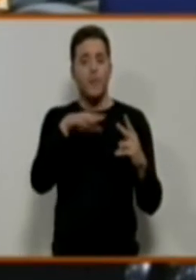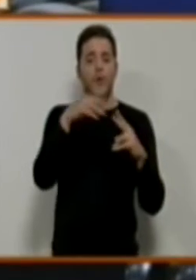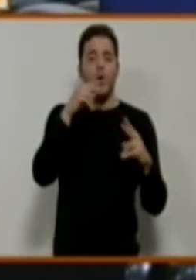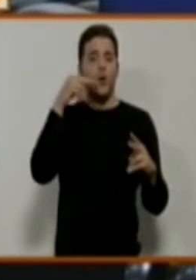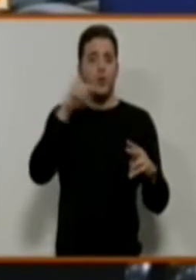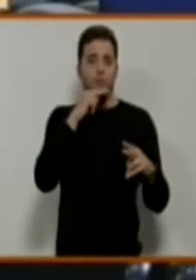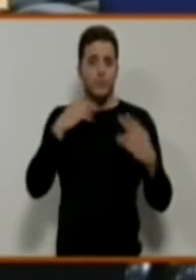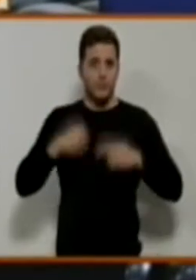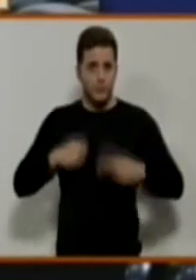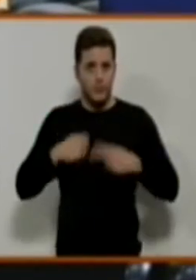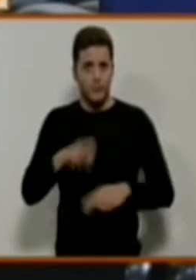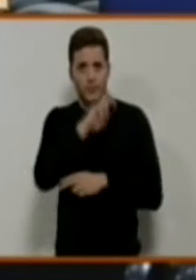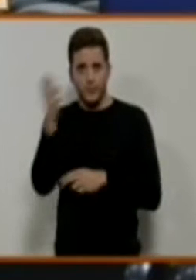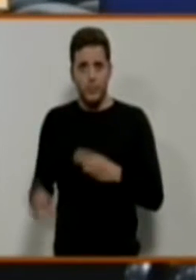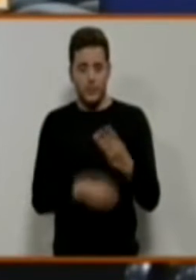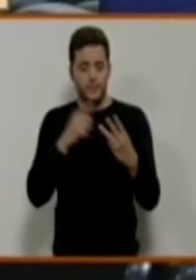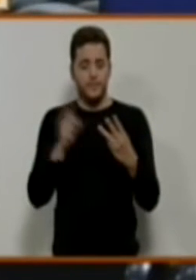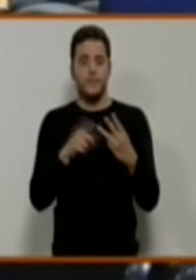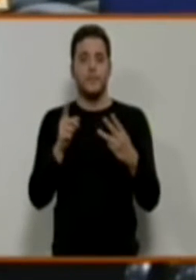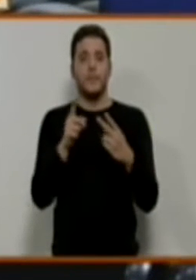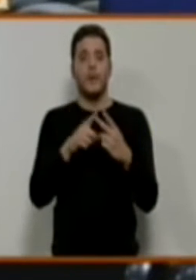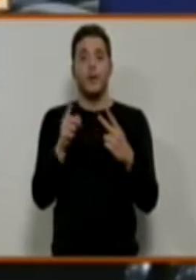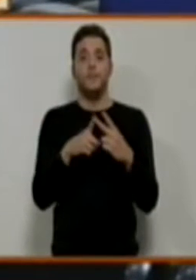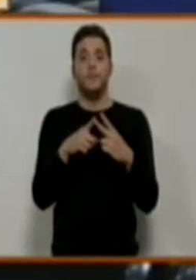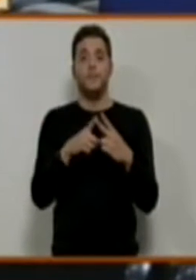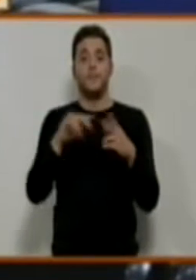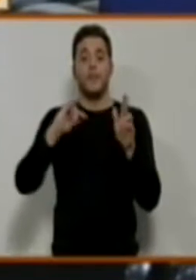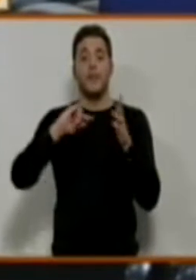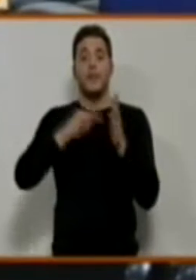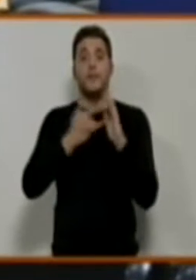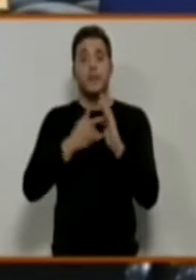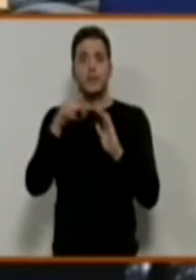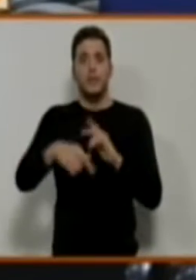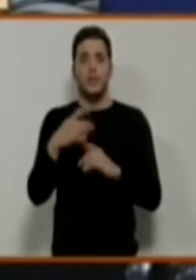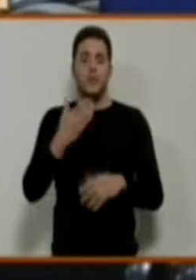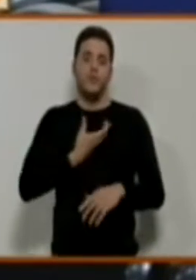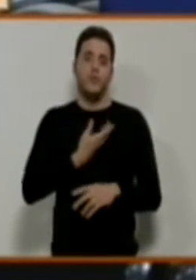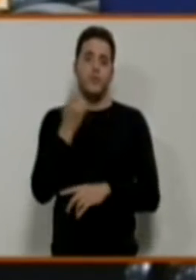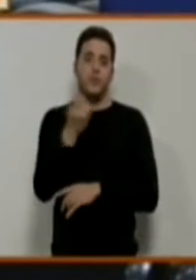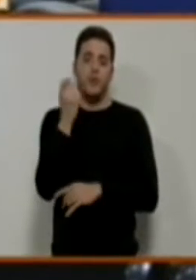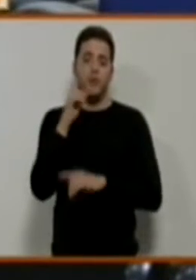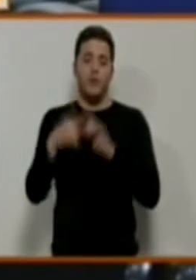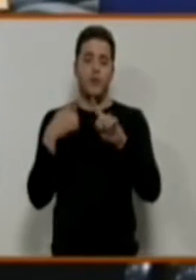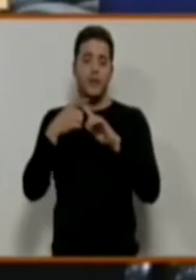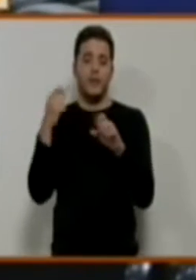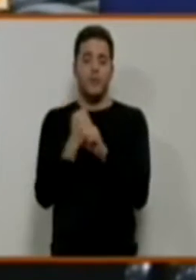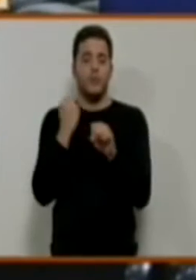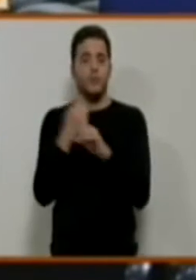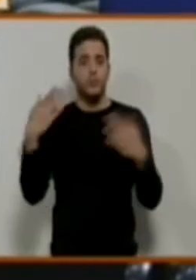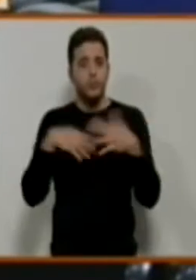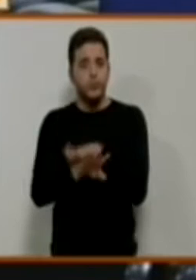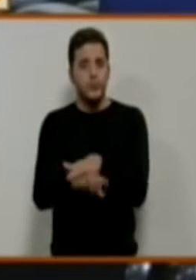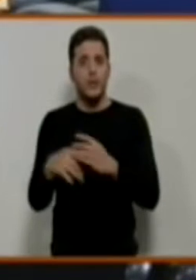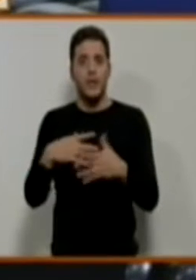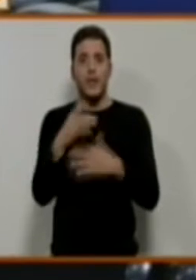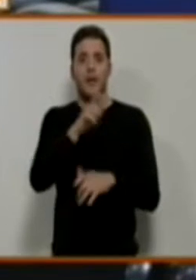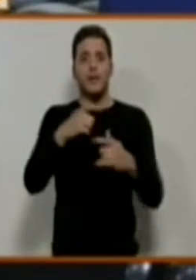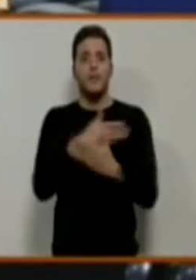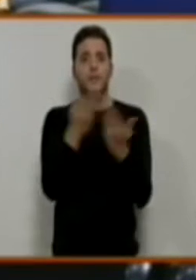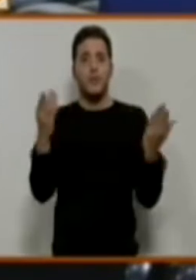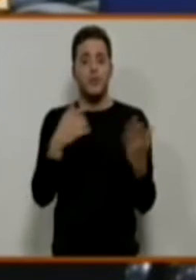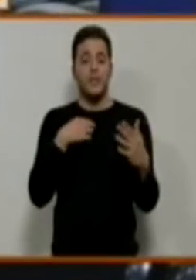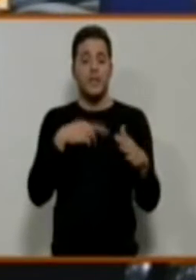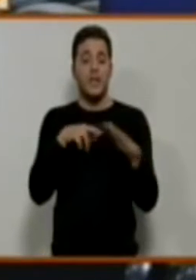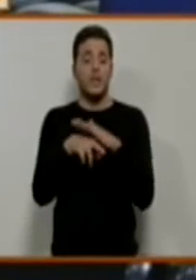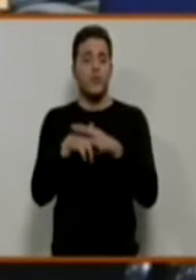?». Segunda, «¿Qué mecanismo utiliza el Ayuntamiento de Ciudad Real para la inserción sociolaboral de aquellas personas que tengan escasos